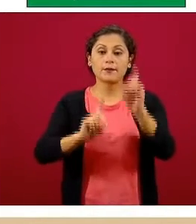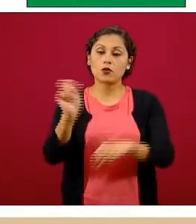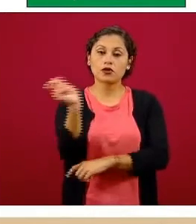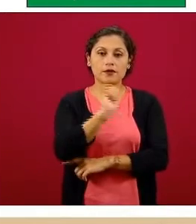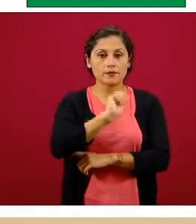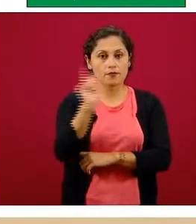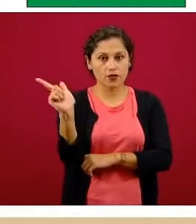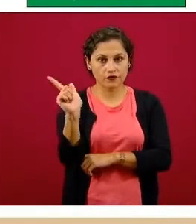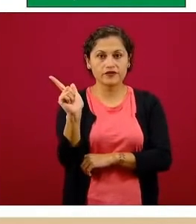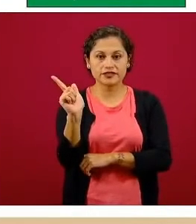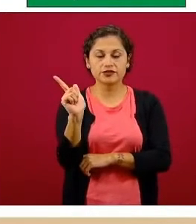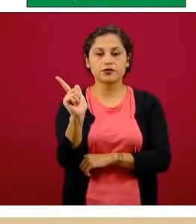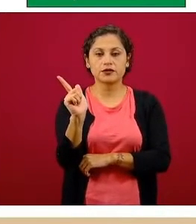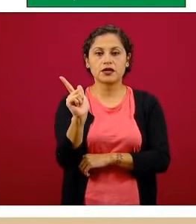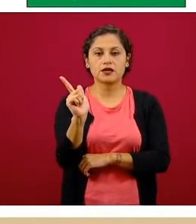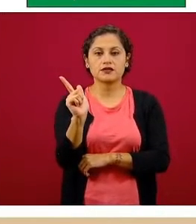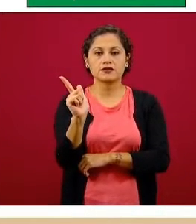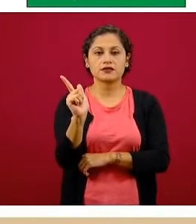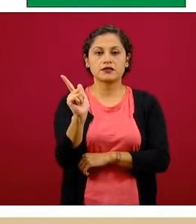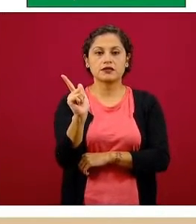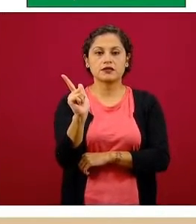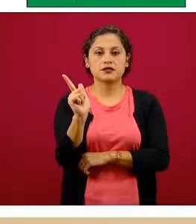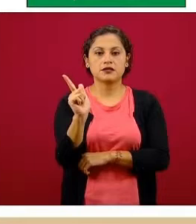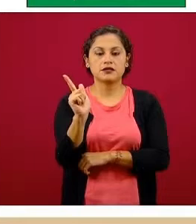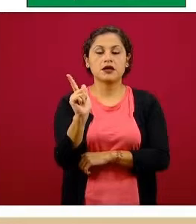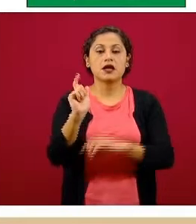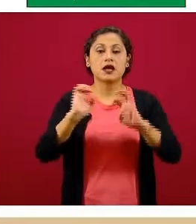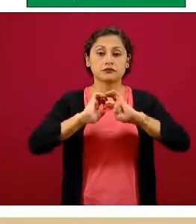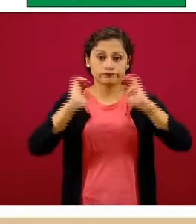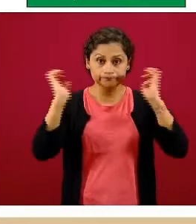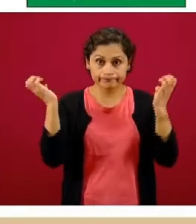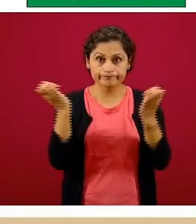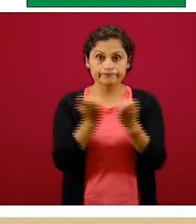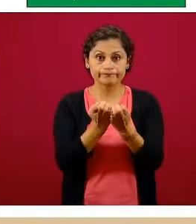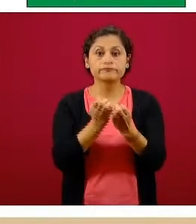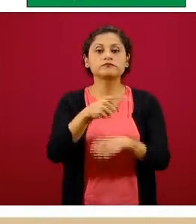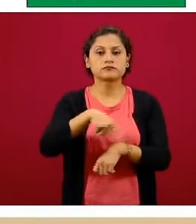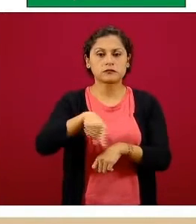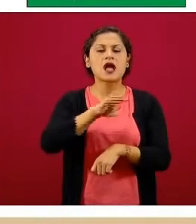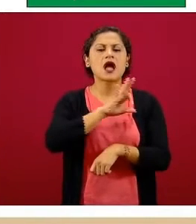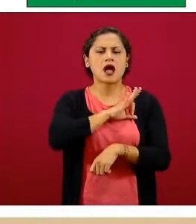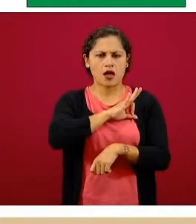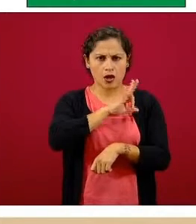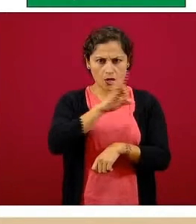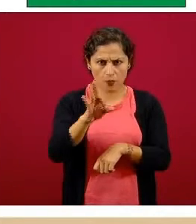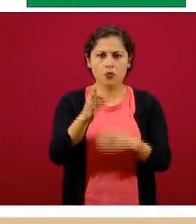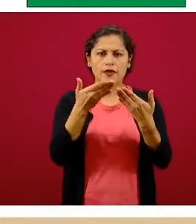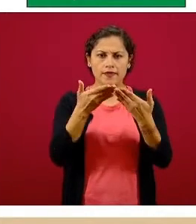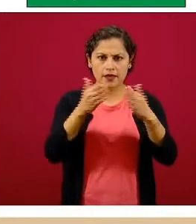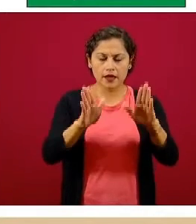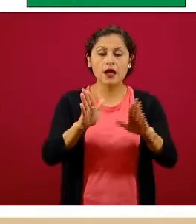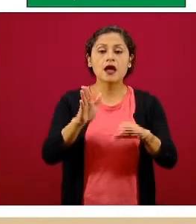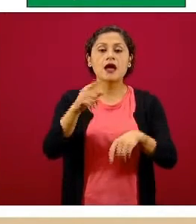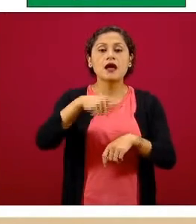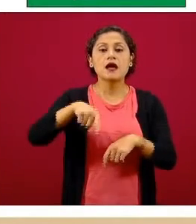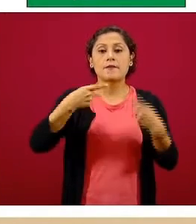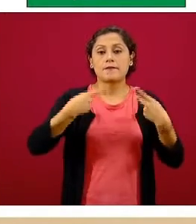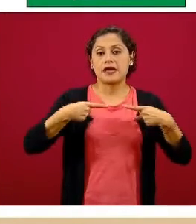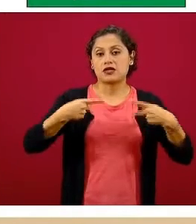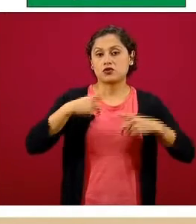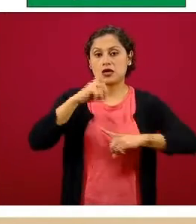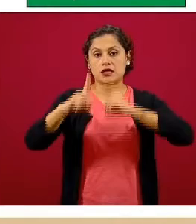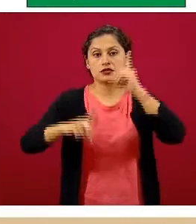que pudieran llevarse a cabo en estadios pueden hacerlo siempre y cuando sea a puerta cerrada y